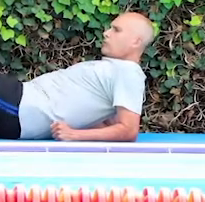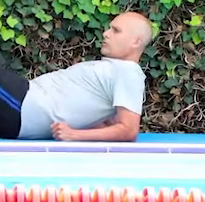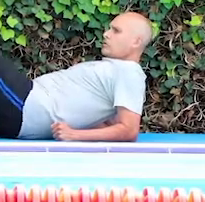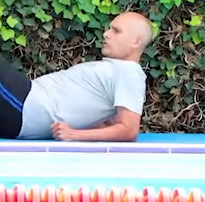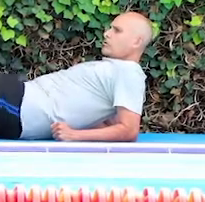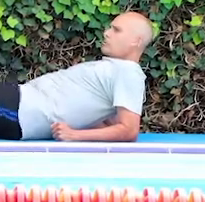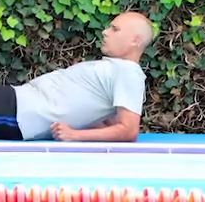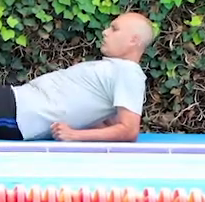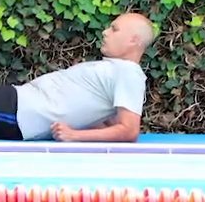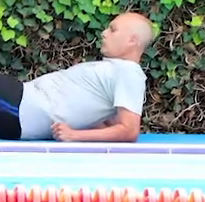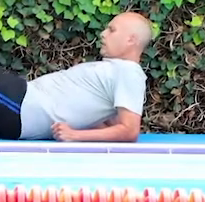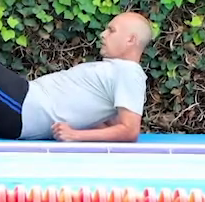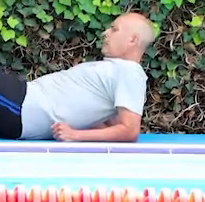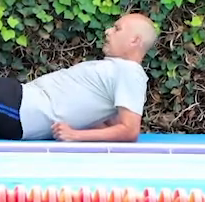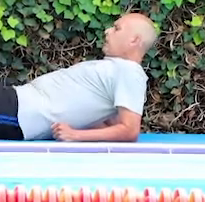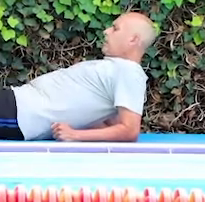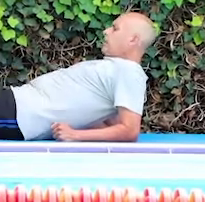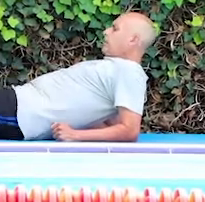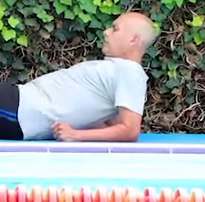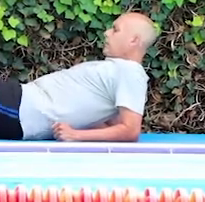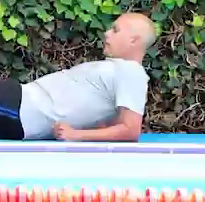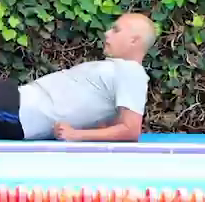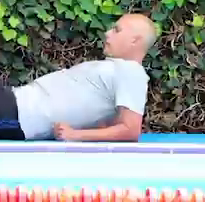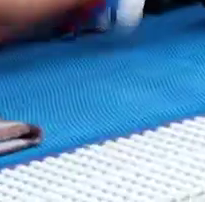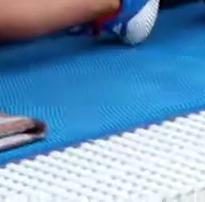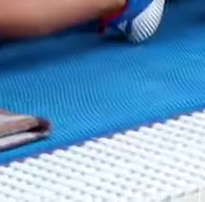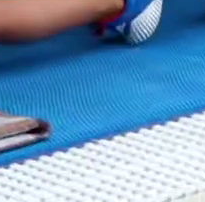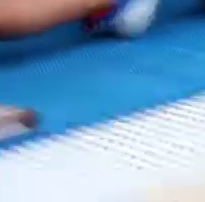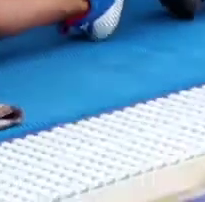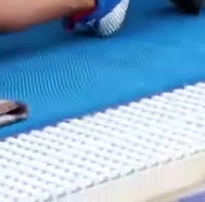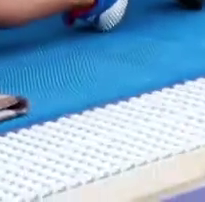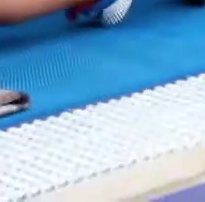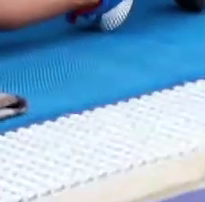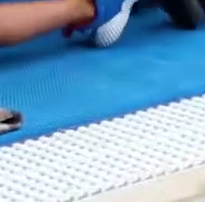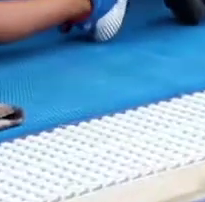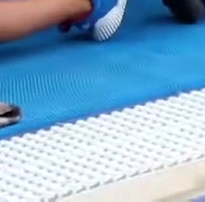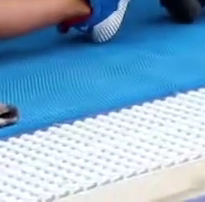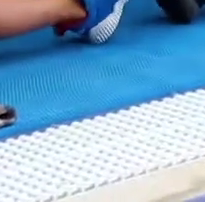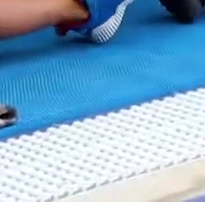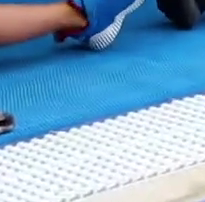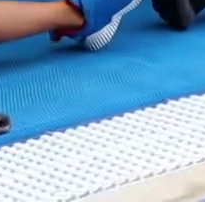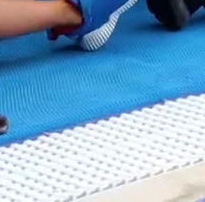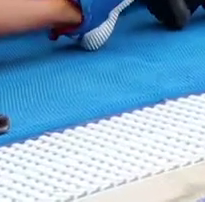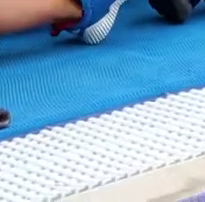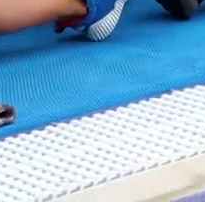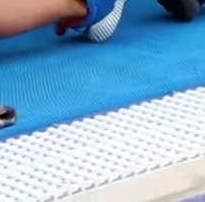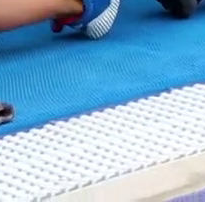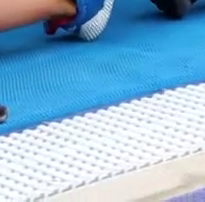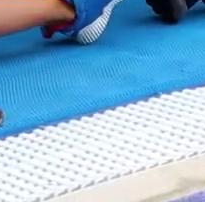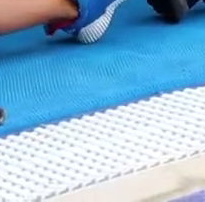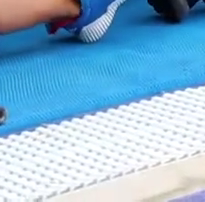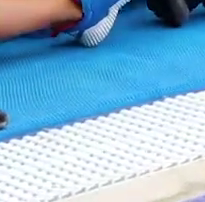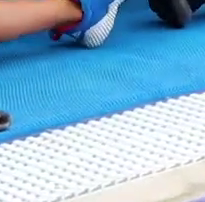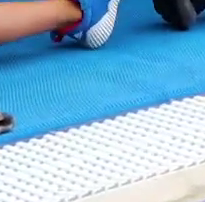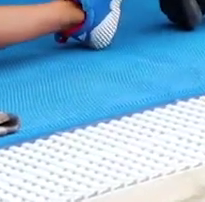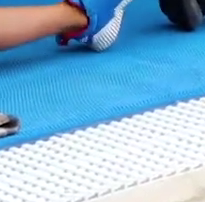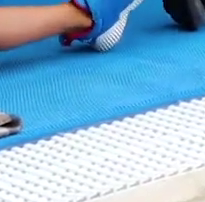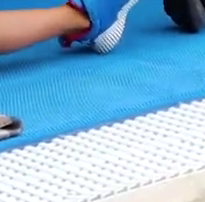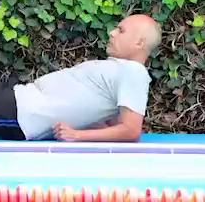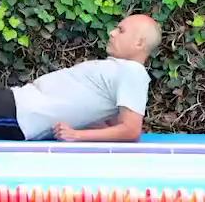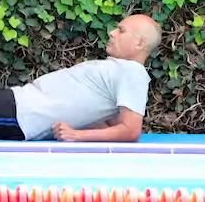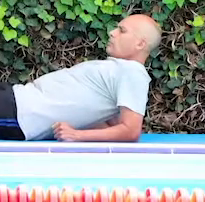cuatro, cinco, seis. Ahora la otra pierna. Una, dos. Muy bien. Estírala muy bien.